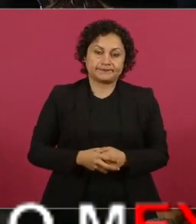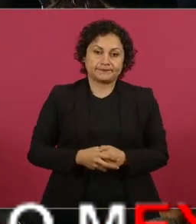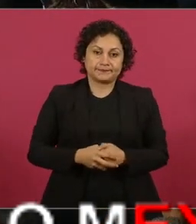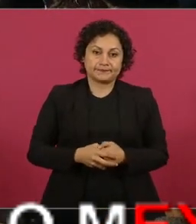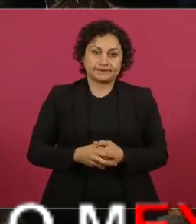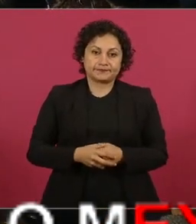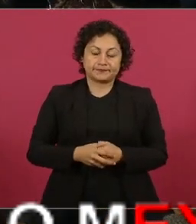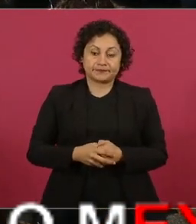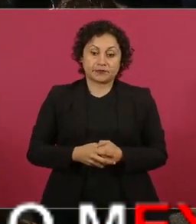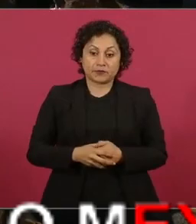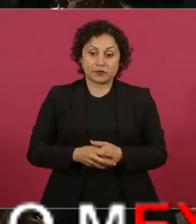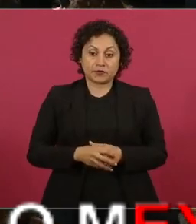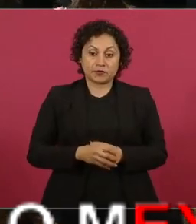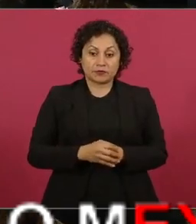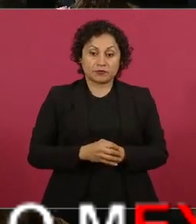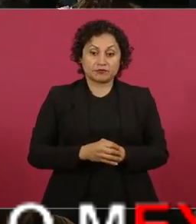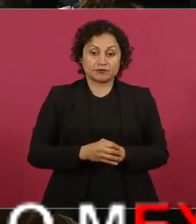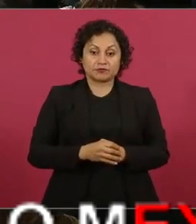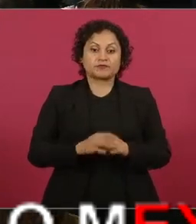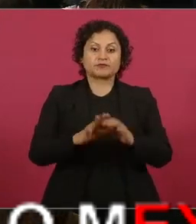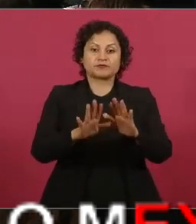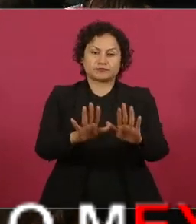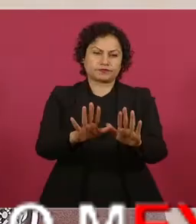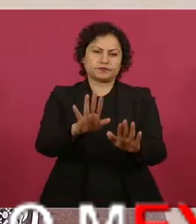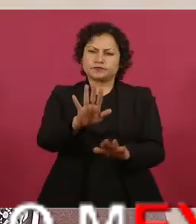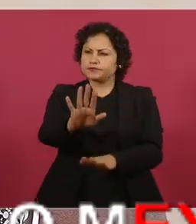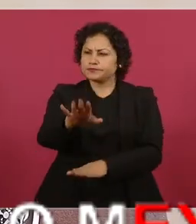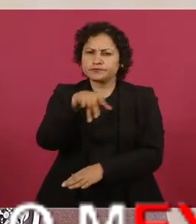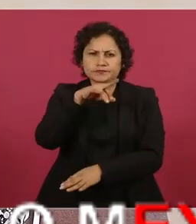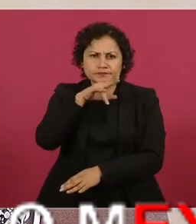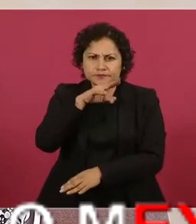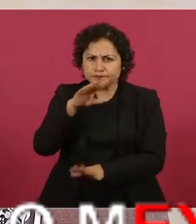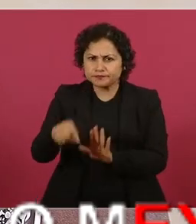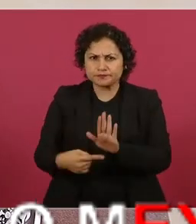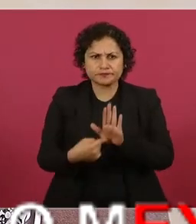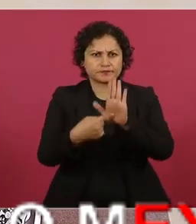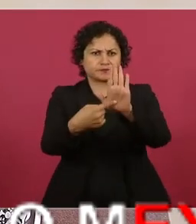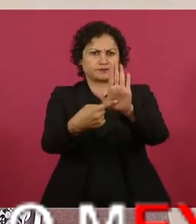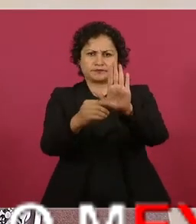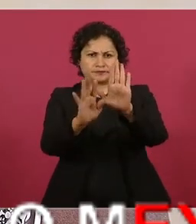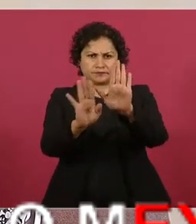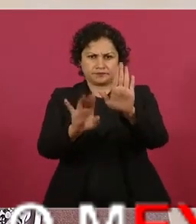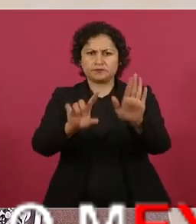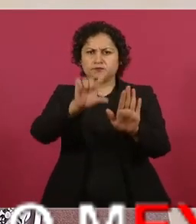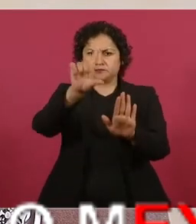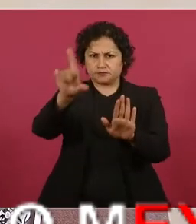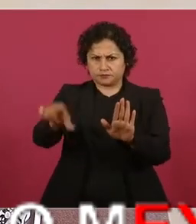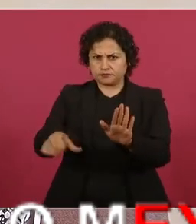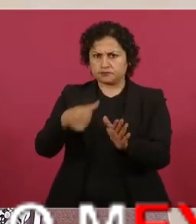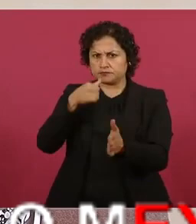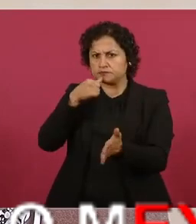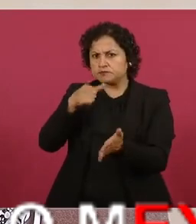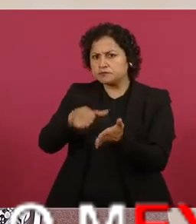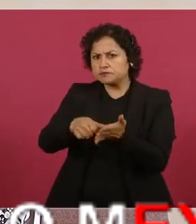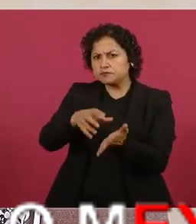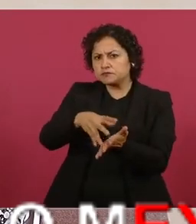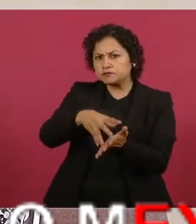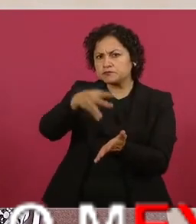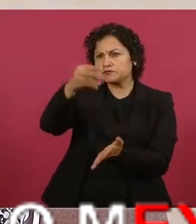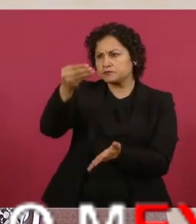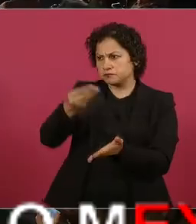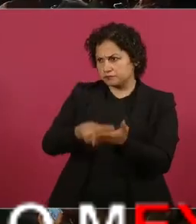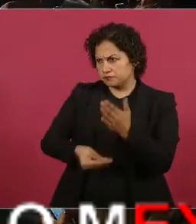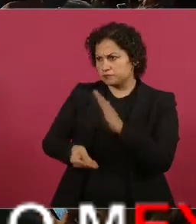Les vamos a entregar el oficio, mejor, ¿para qué lo buscas? Se lo entregas, el oficio